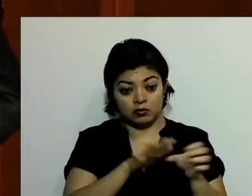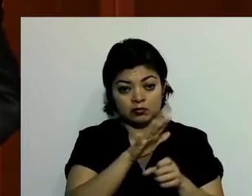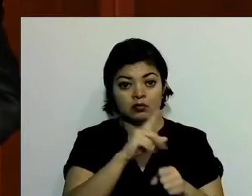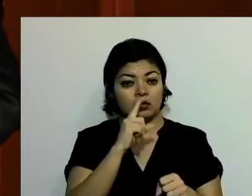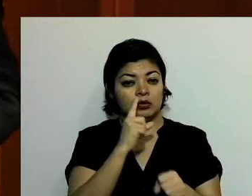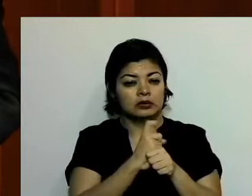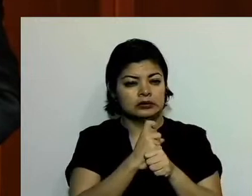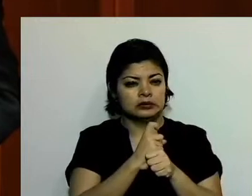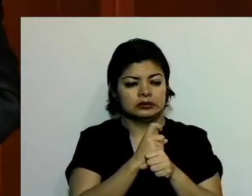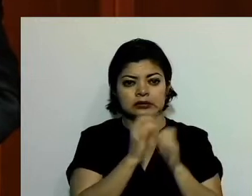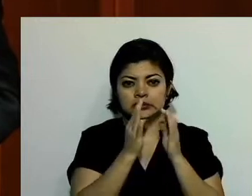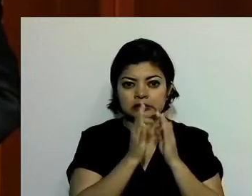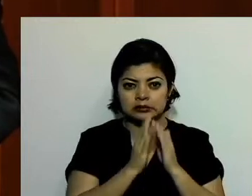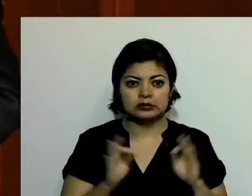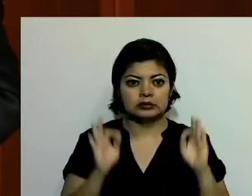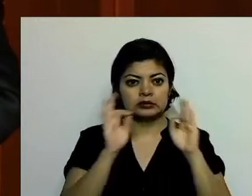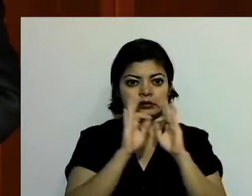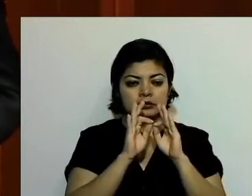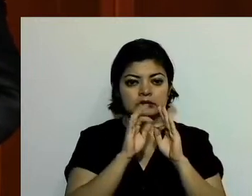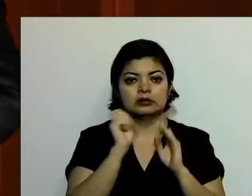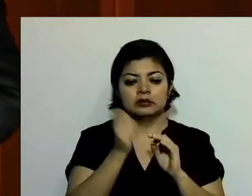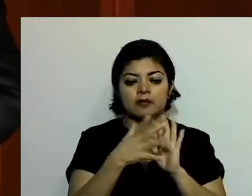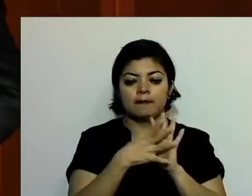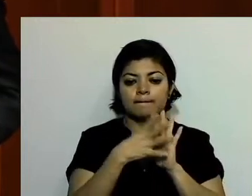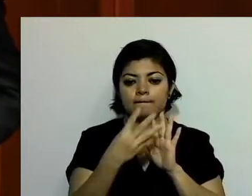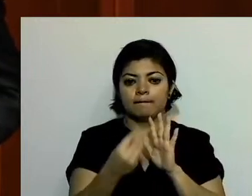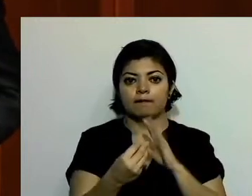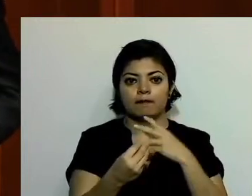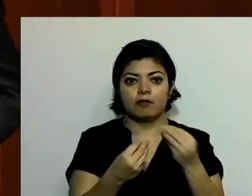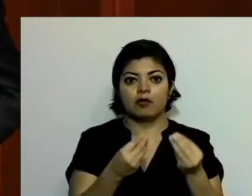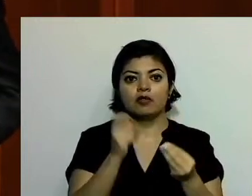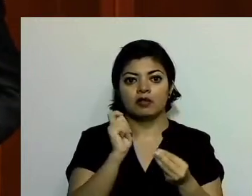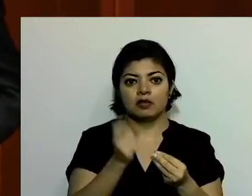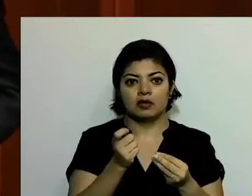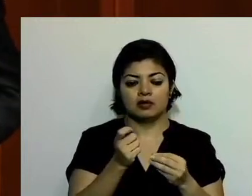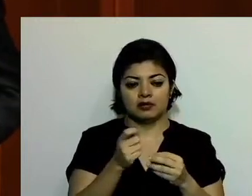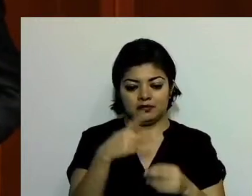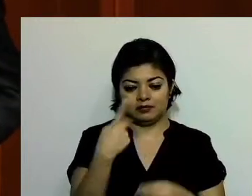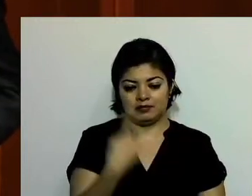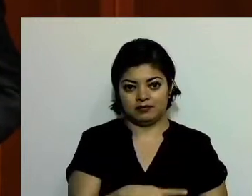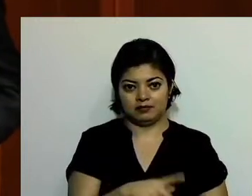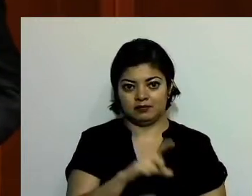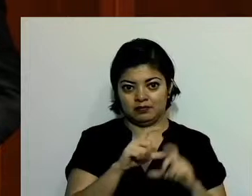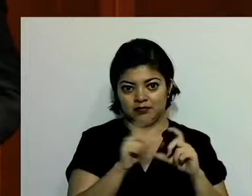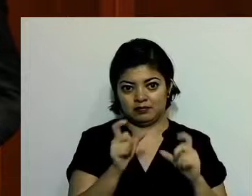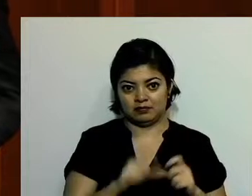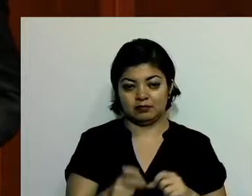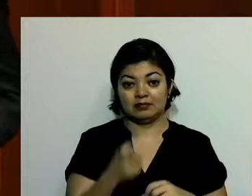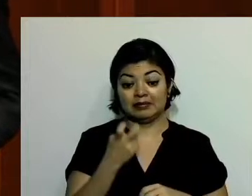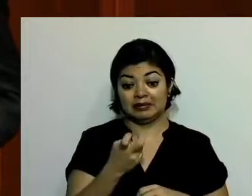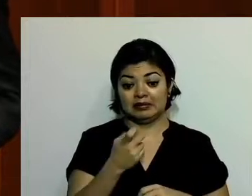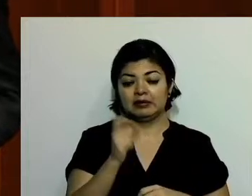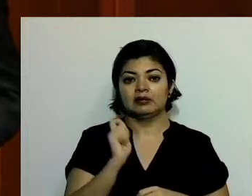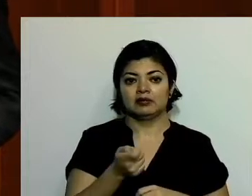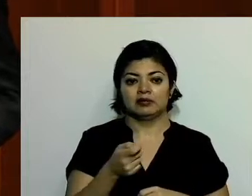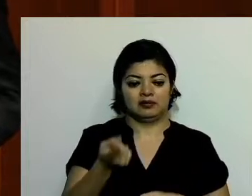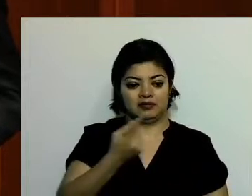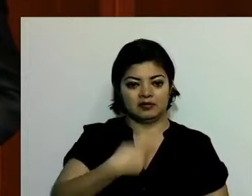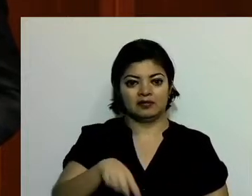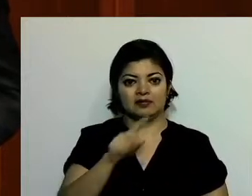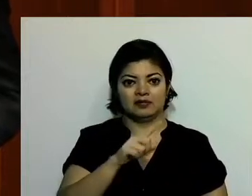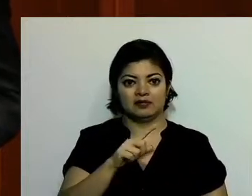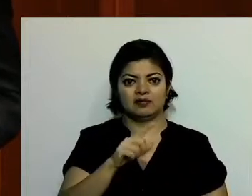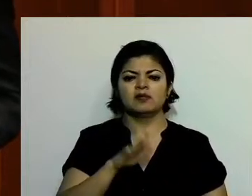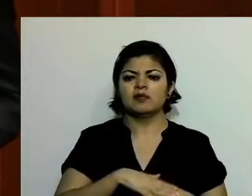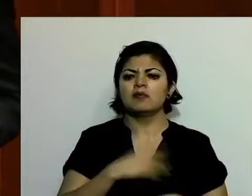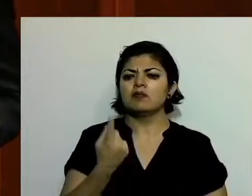del modelo republicano, es la legislatura, porque es